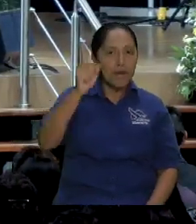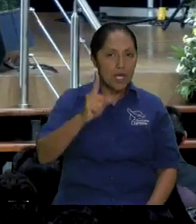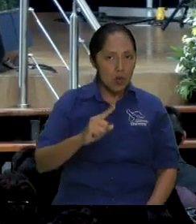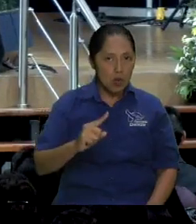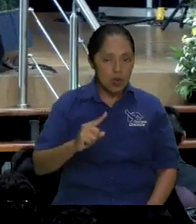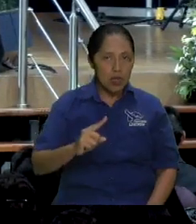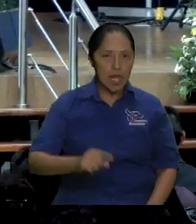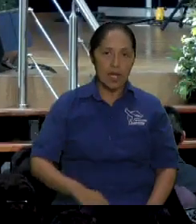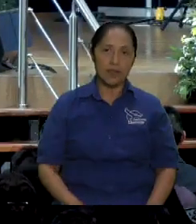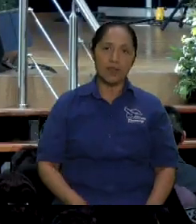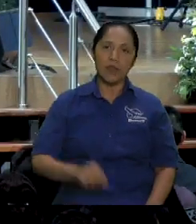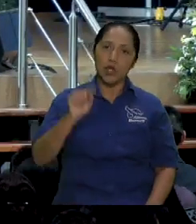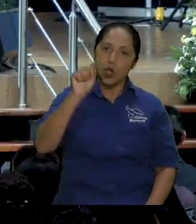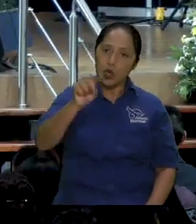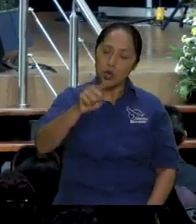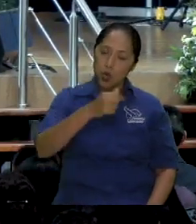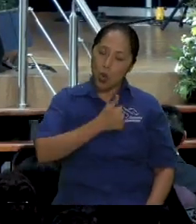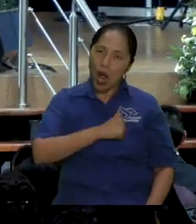mía